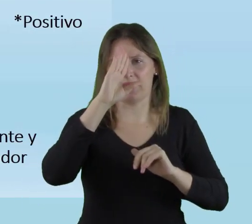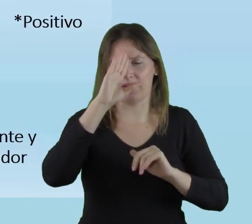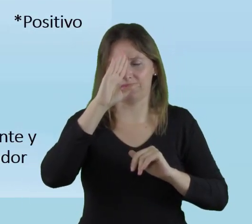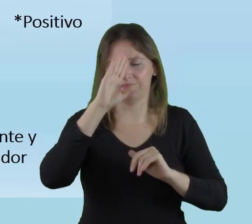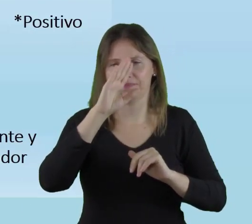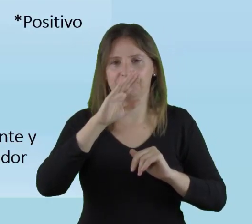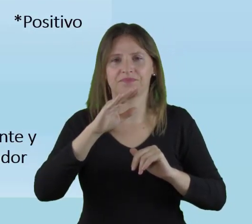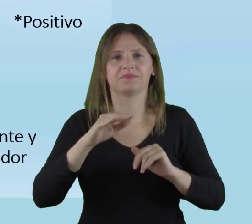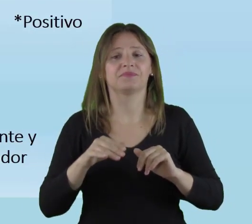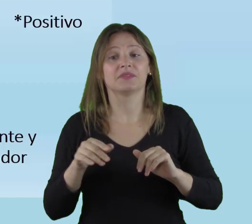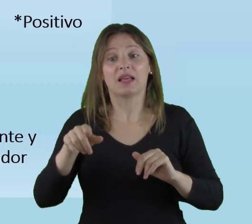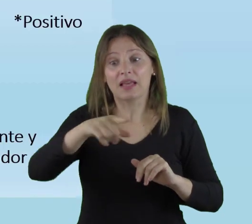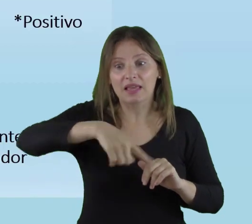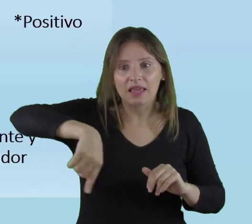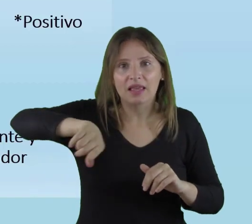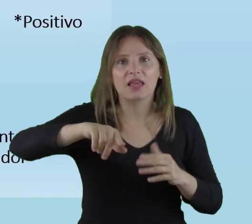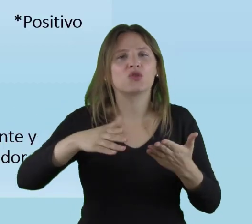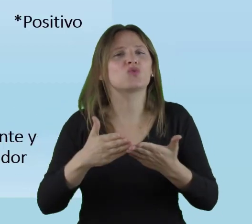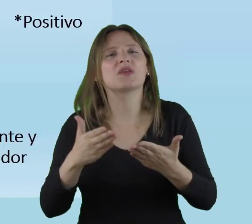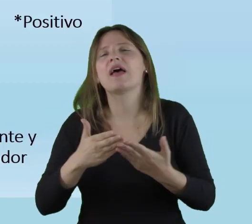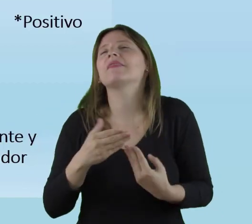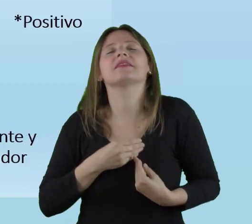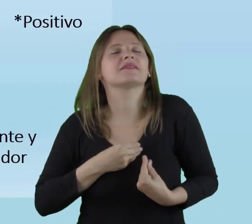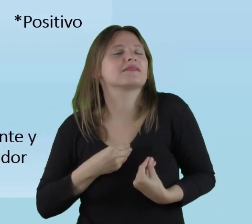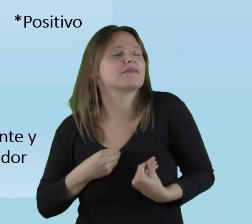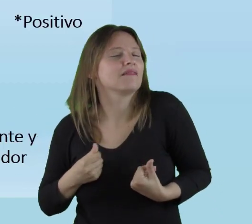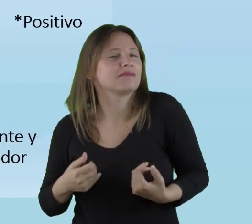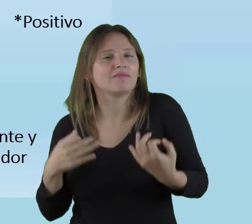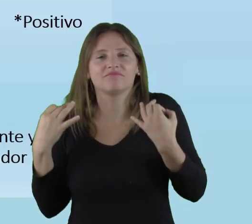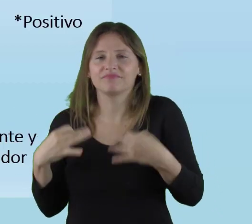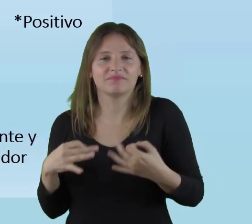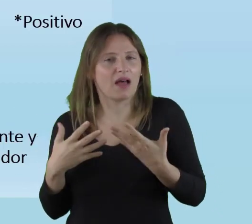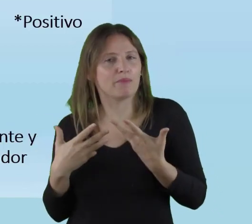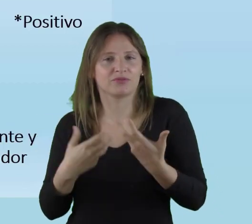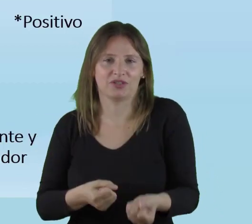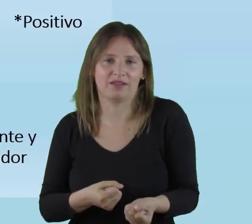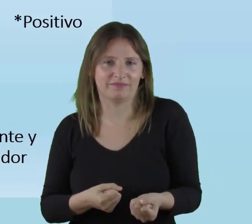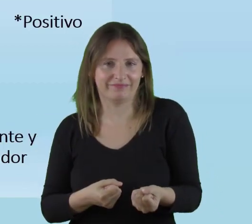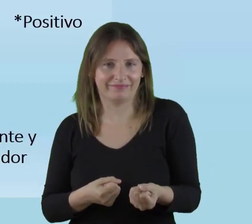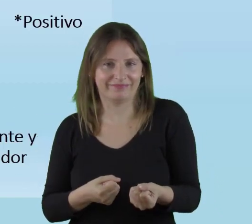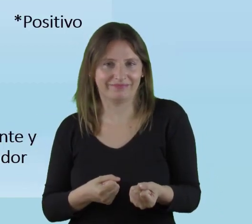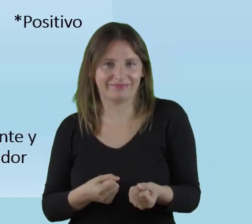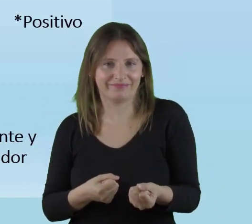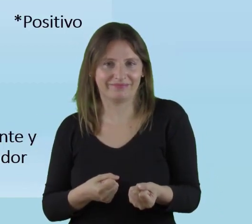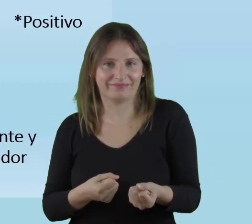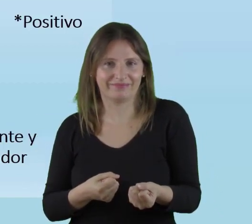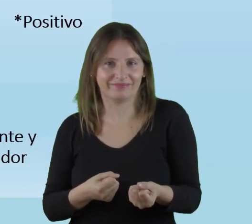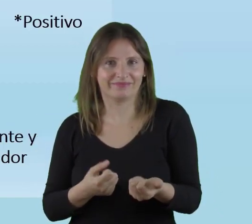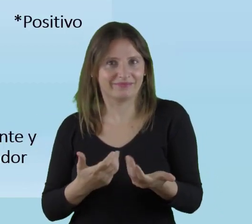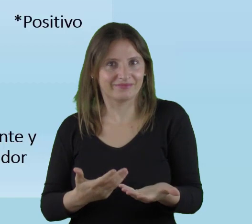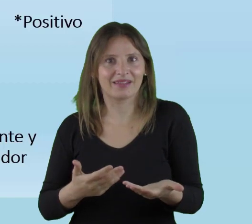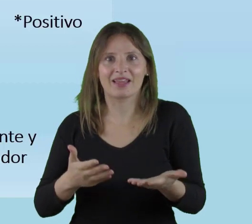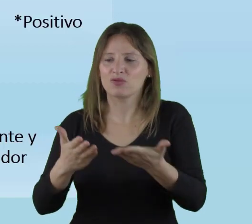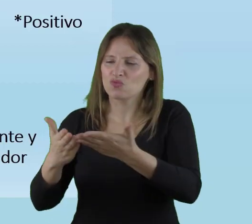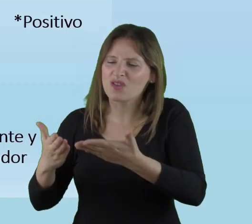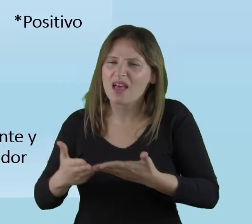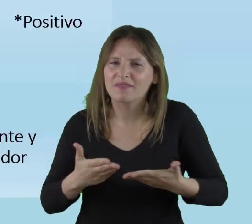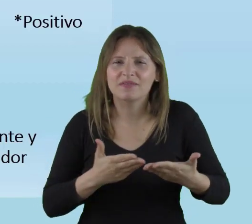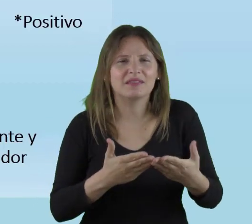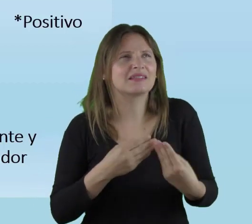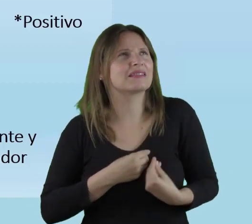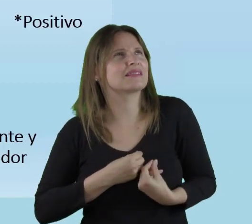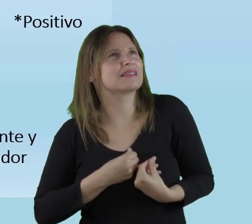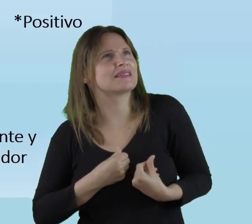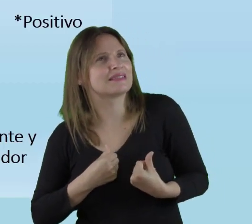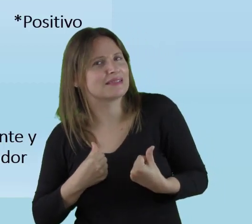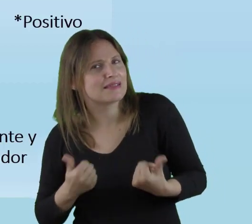aprender. Que ellos se sientan plenamente acogidos. Que ellos